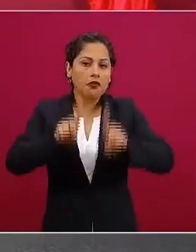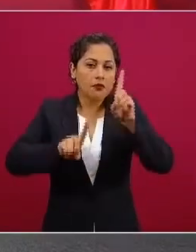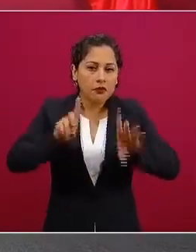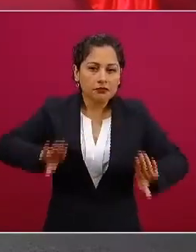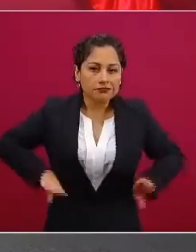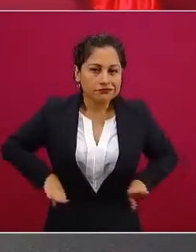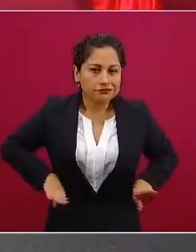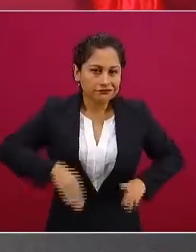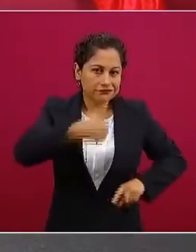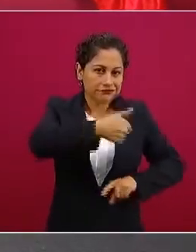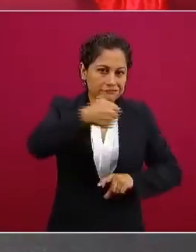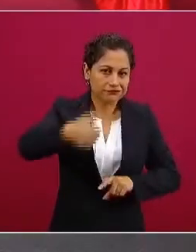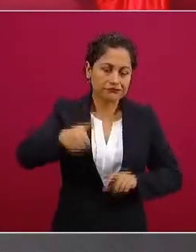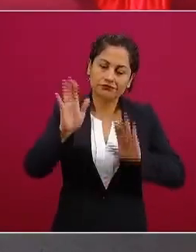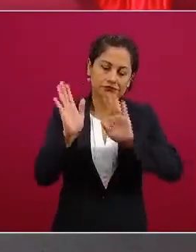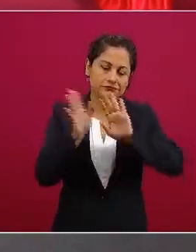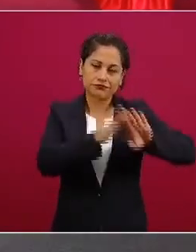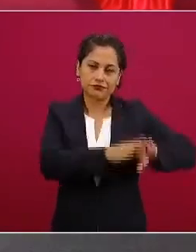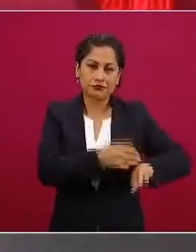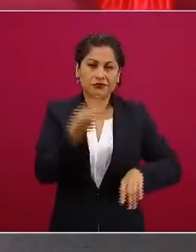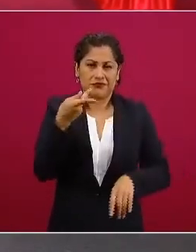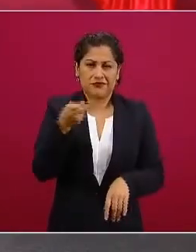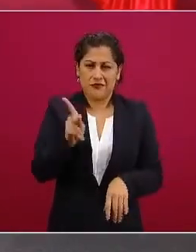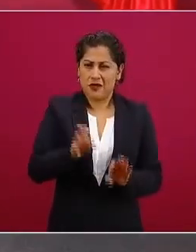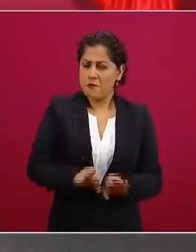pero ético